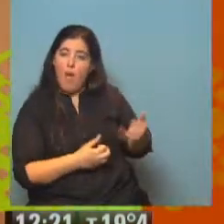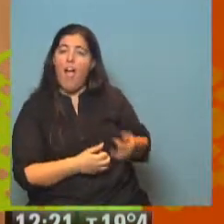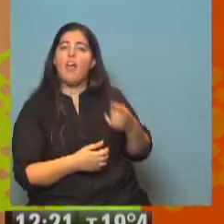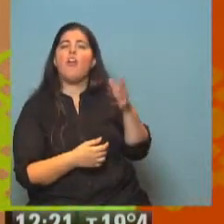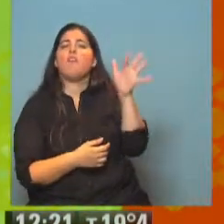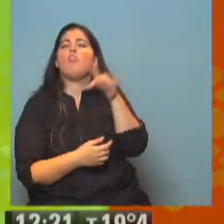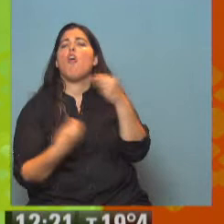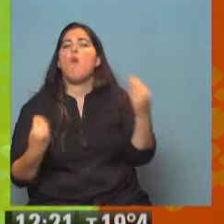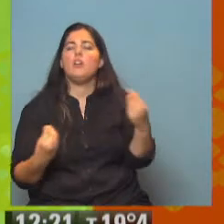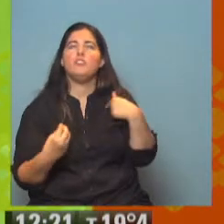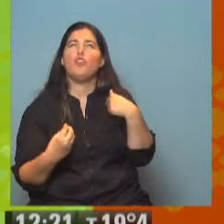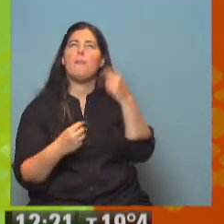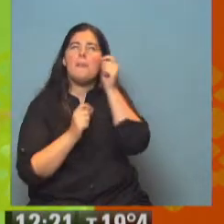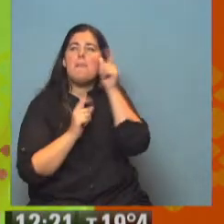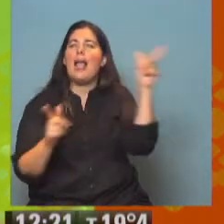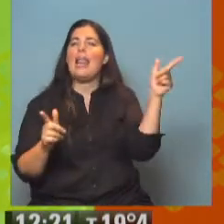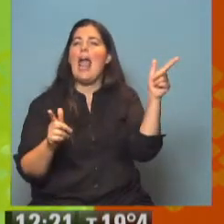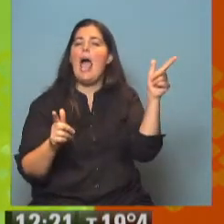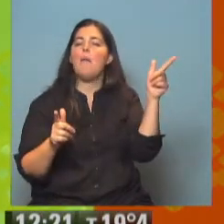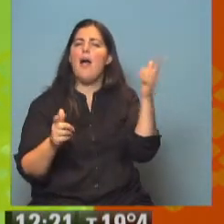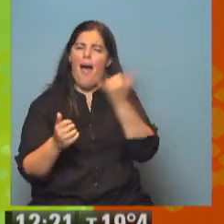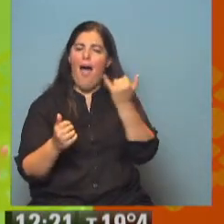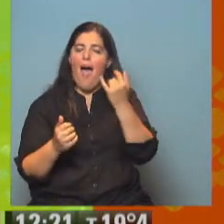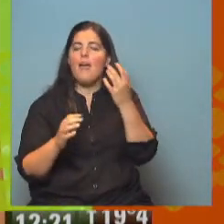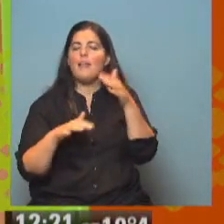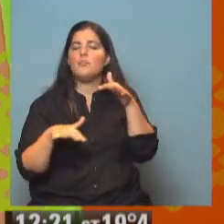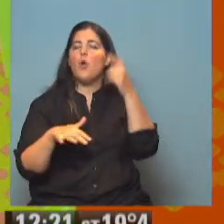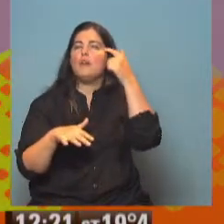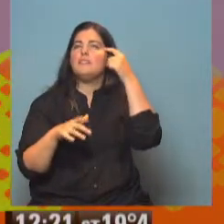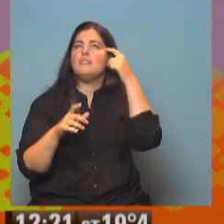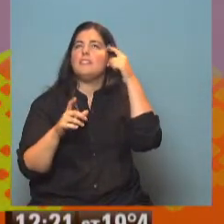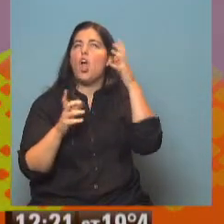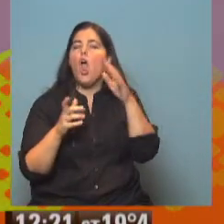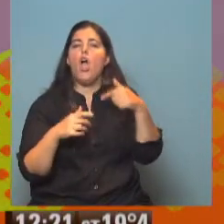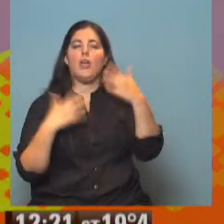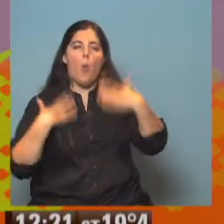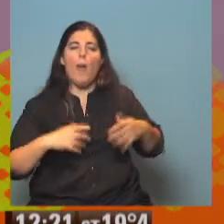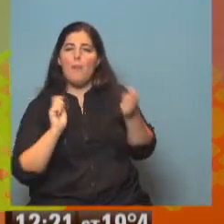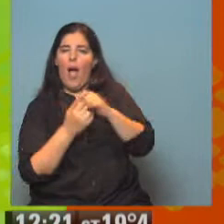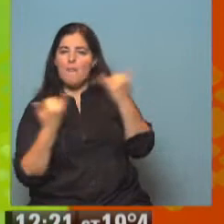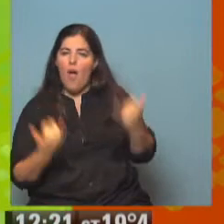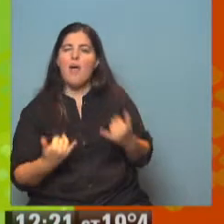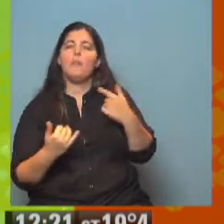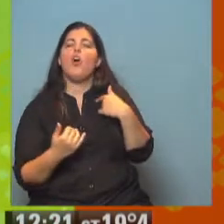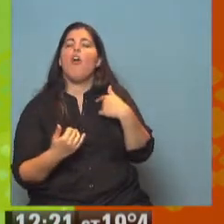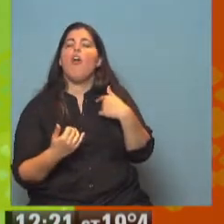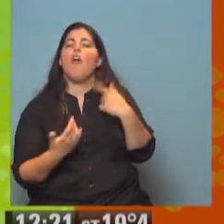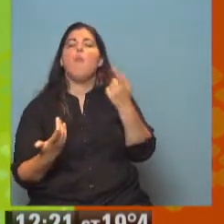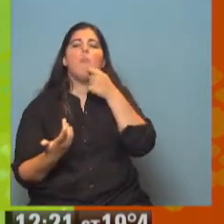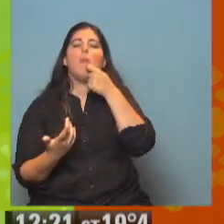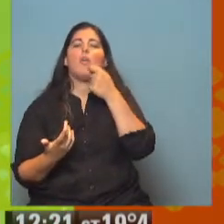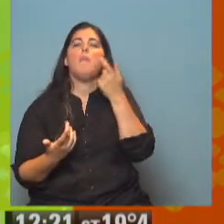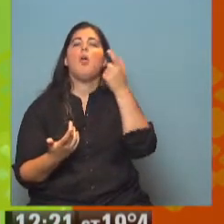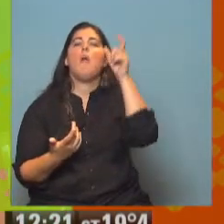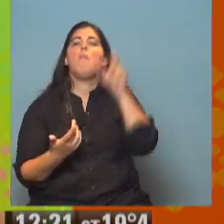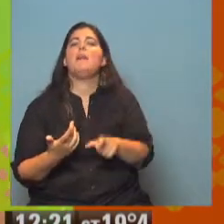imaginaba esto, más allá de que hay una cuestión psicológica, cambio corporal y demás. ¿Qué pasa con una persona que no